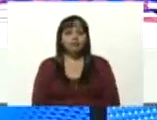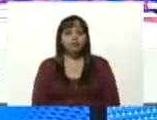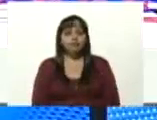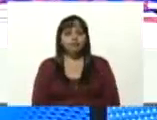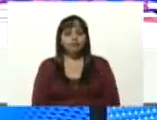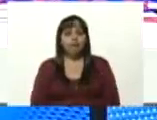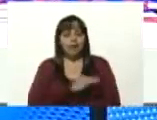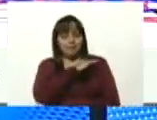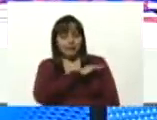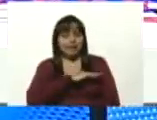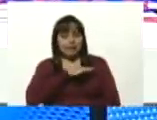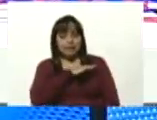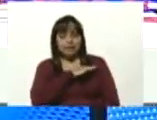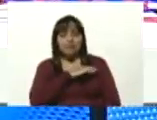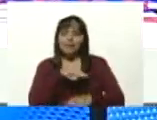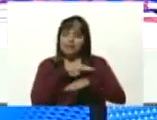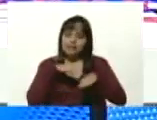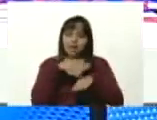ministra nos ha explicado tres